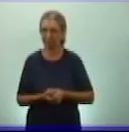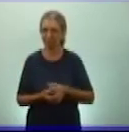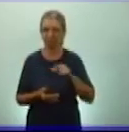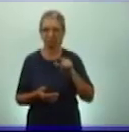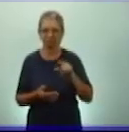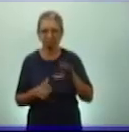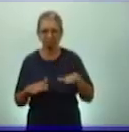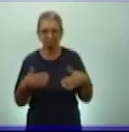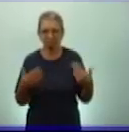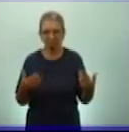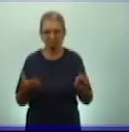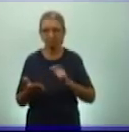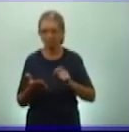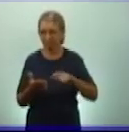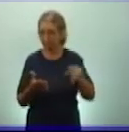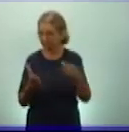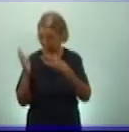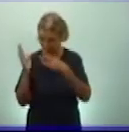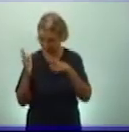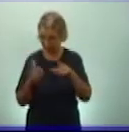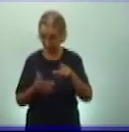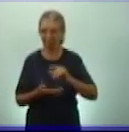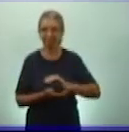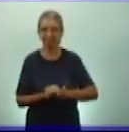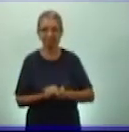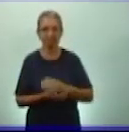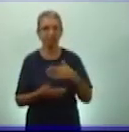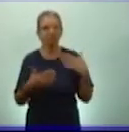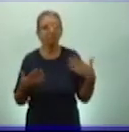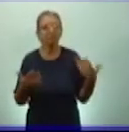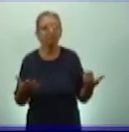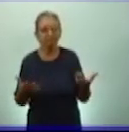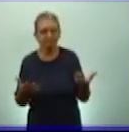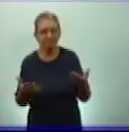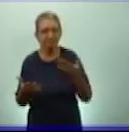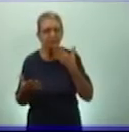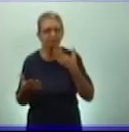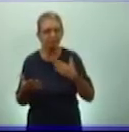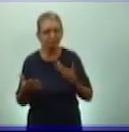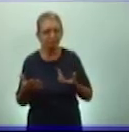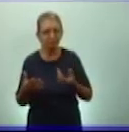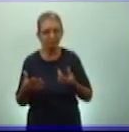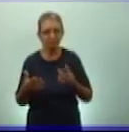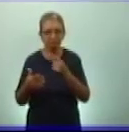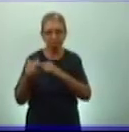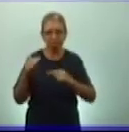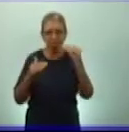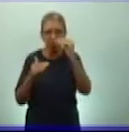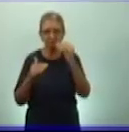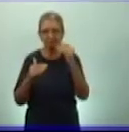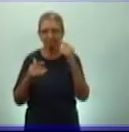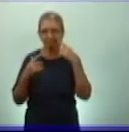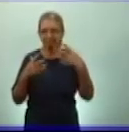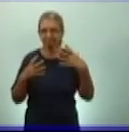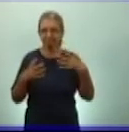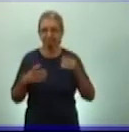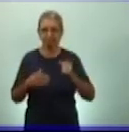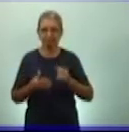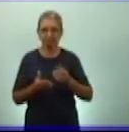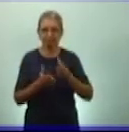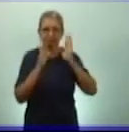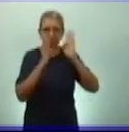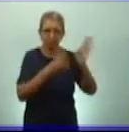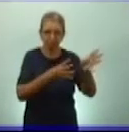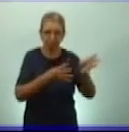tomando nota mientras yo voy explicando. Dice que esta civilización tenía un código moral importante. Vivía en una